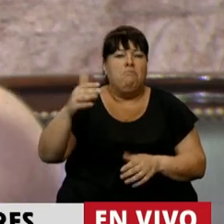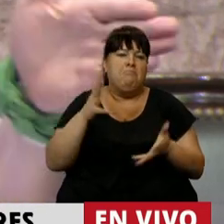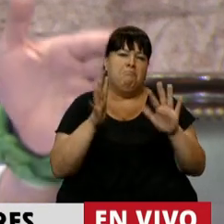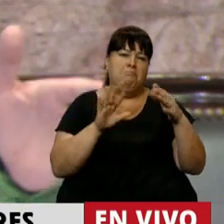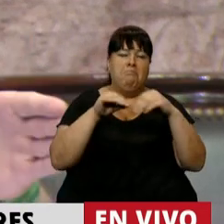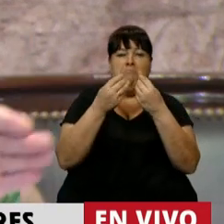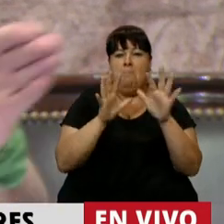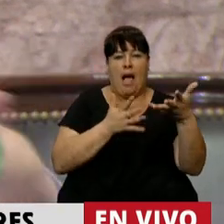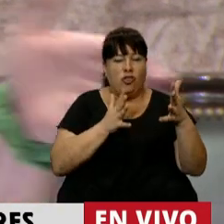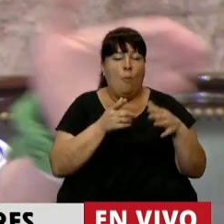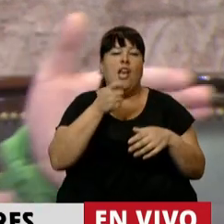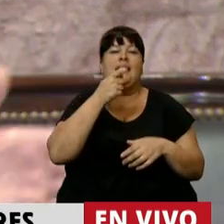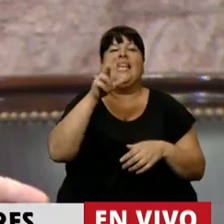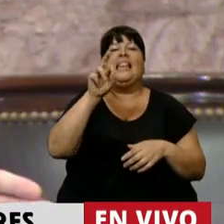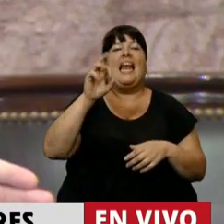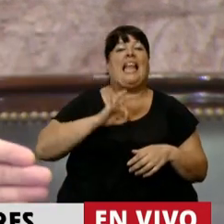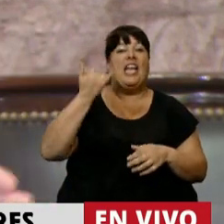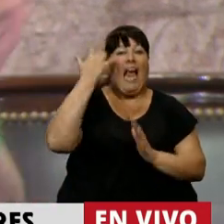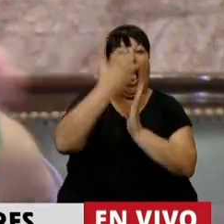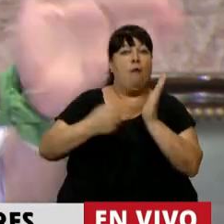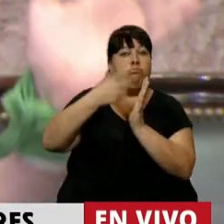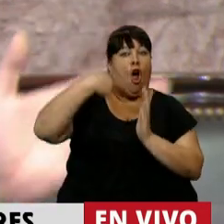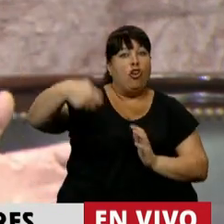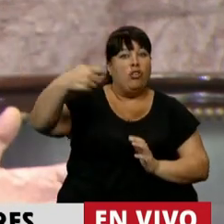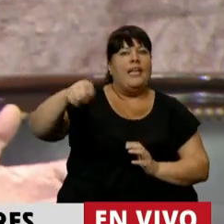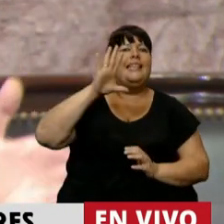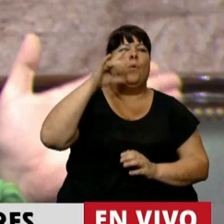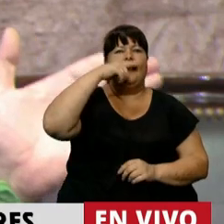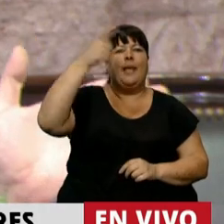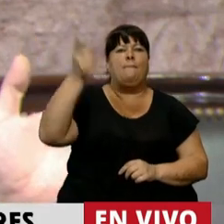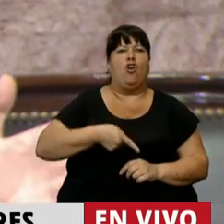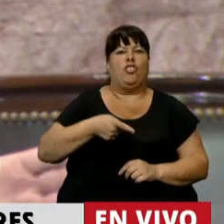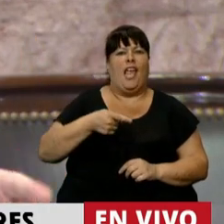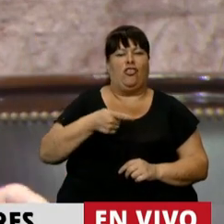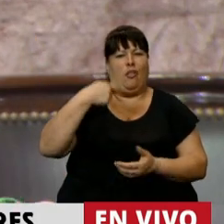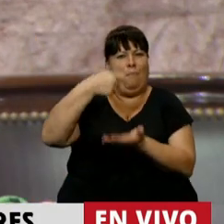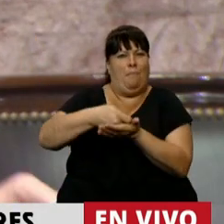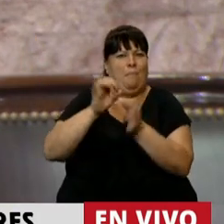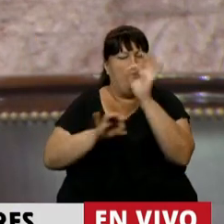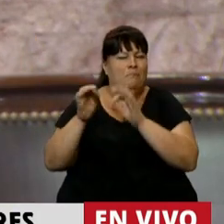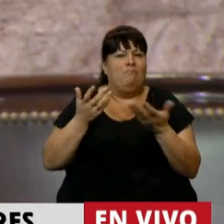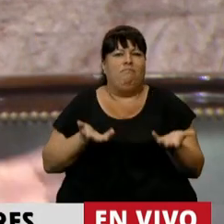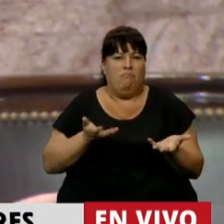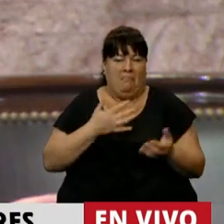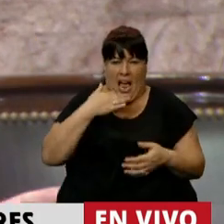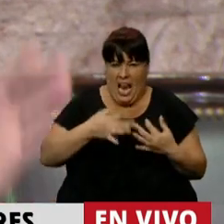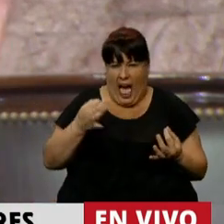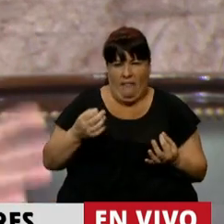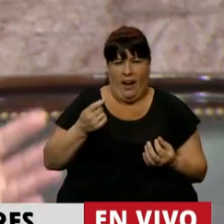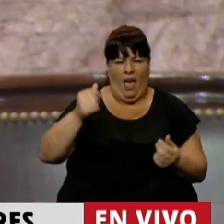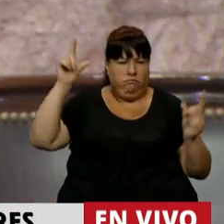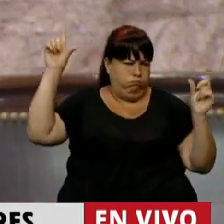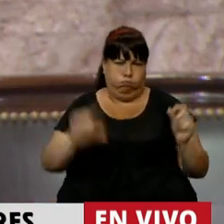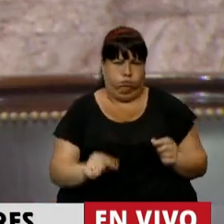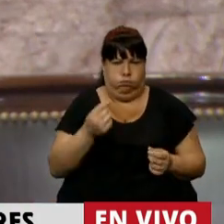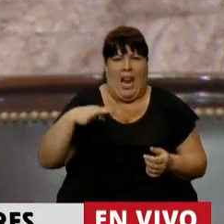ronda promedio para los que tienen 30 años de aporte un 57% a la tasa de sustitución. Entonces, realmente es una caída